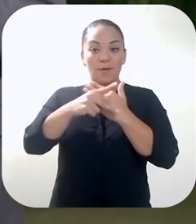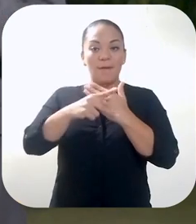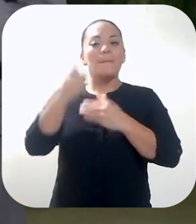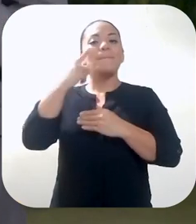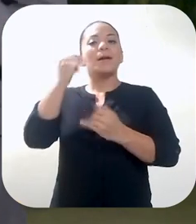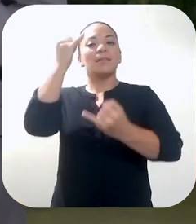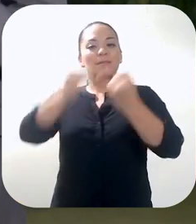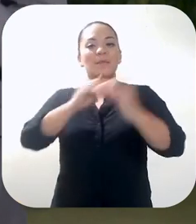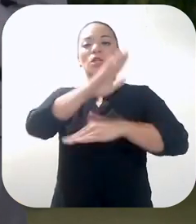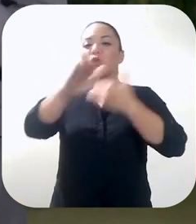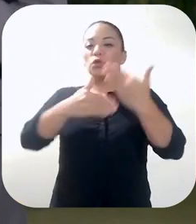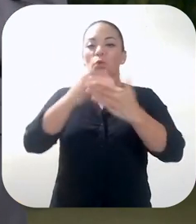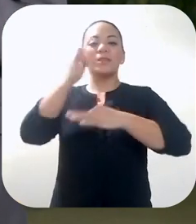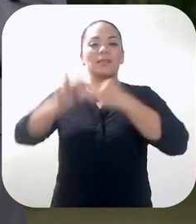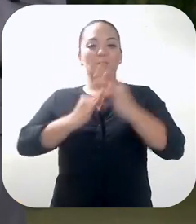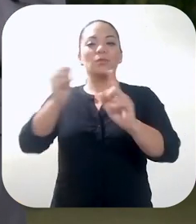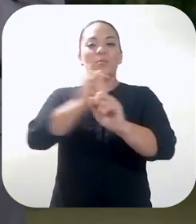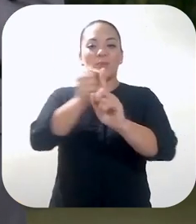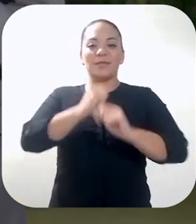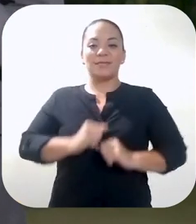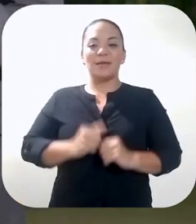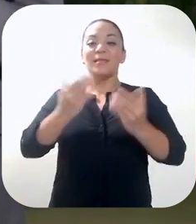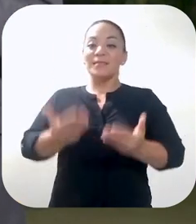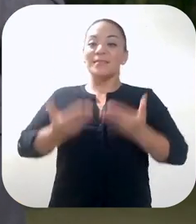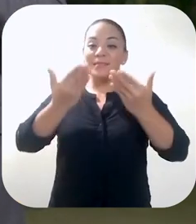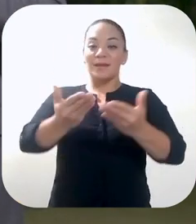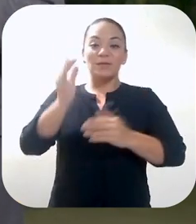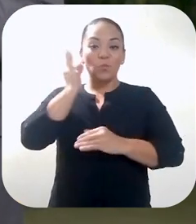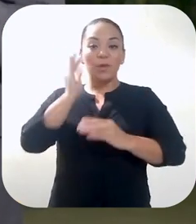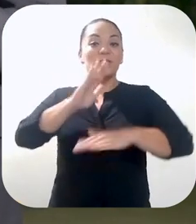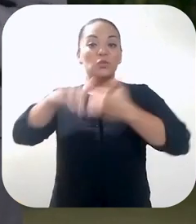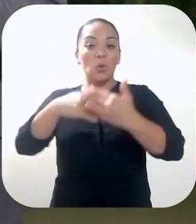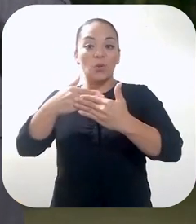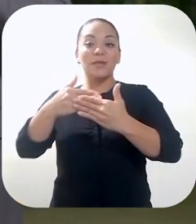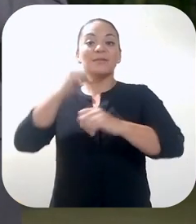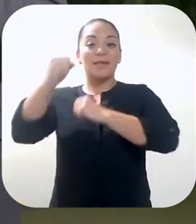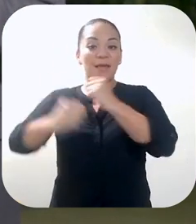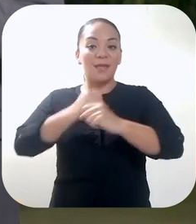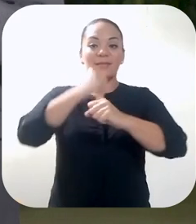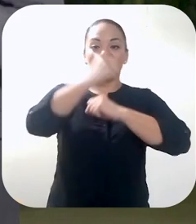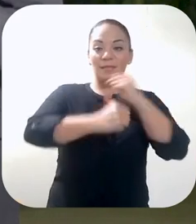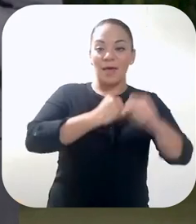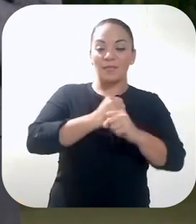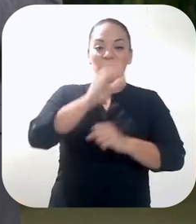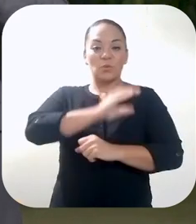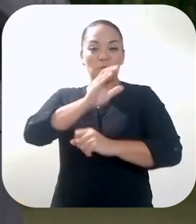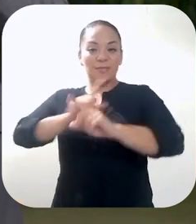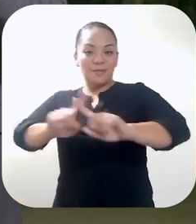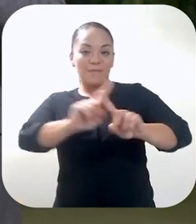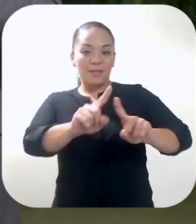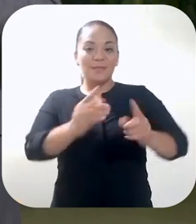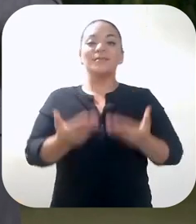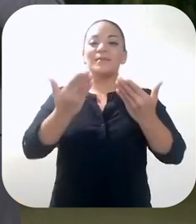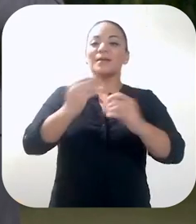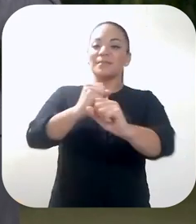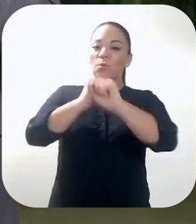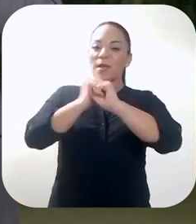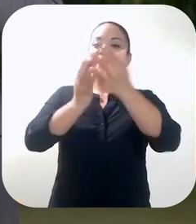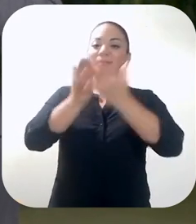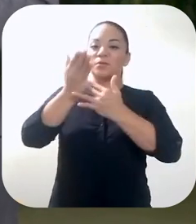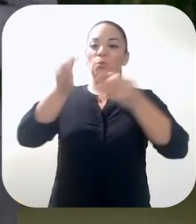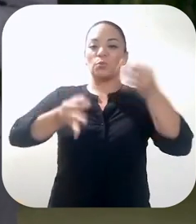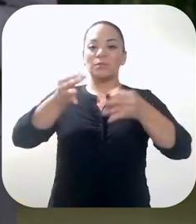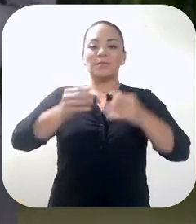los tipos de violencia, pero darle a las mujeres de todas las edades y de todas las condiciones seguridad y